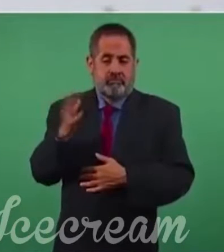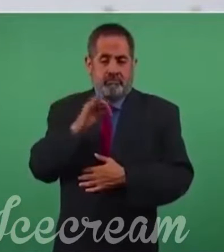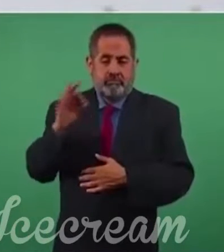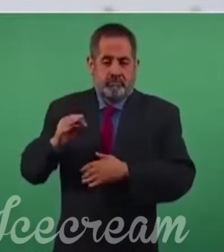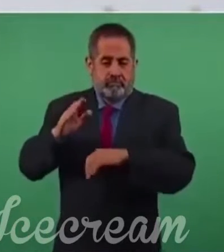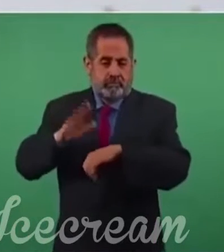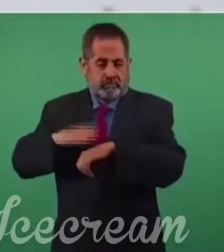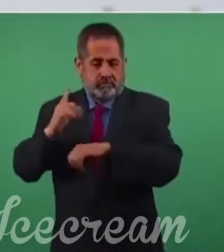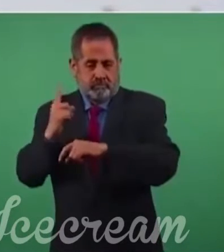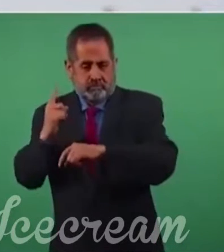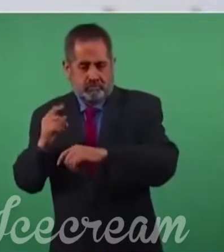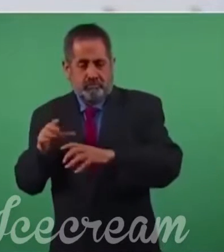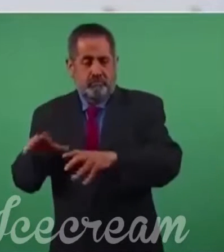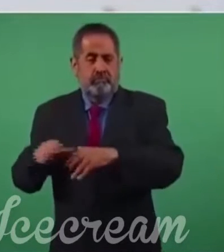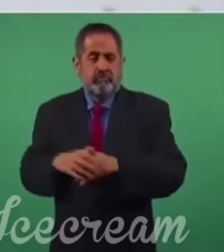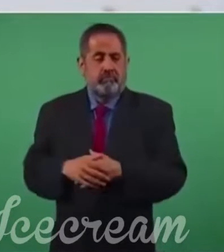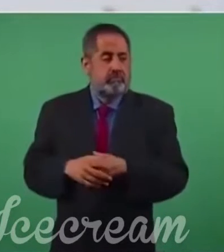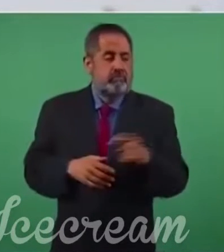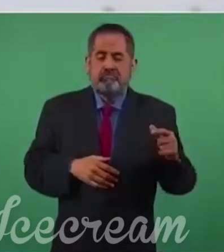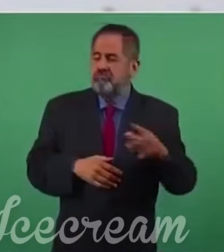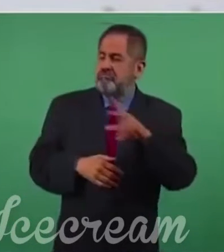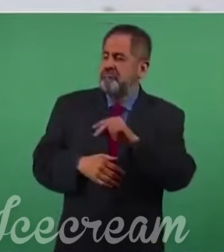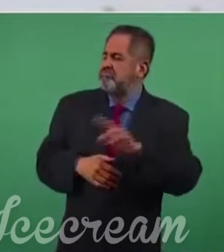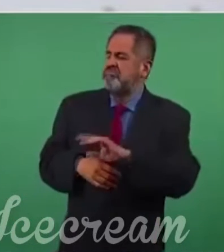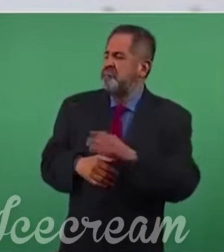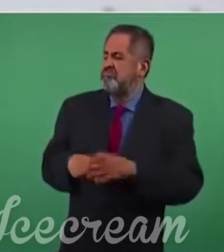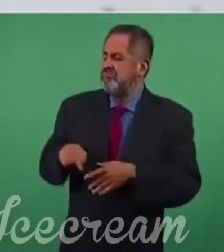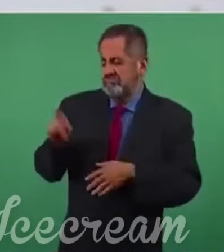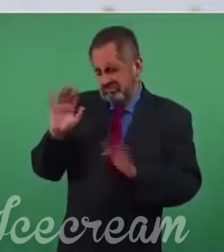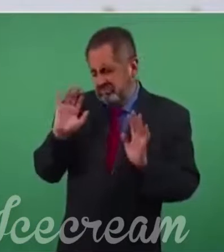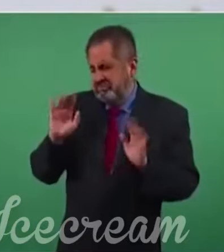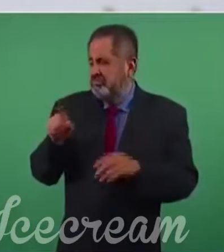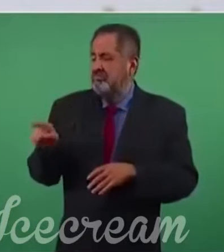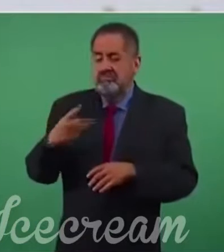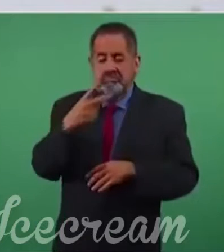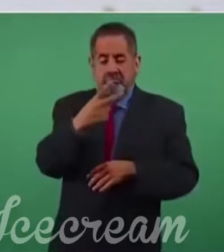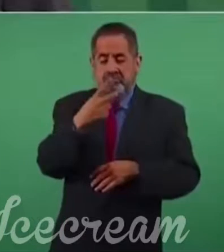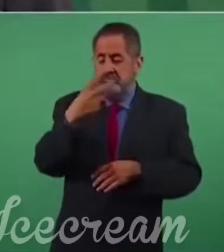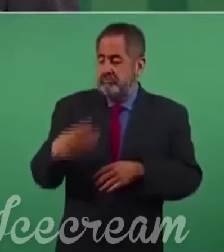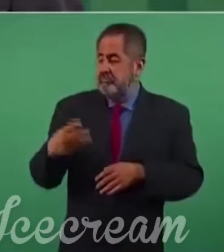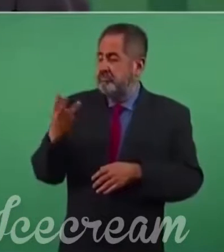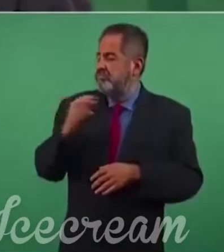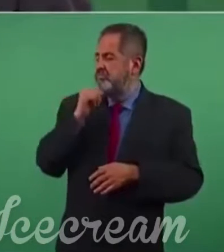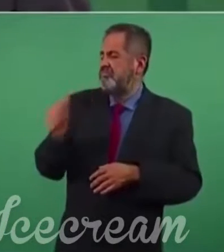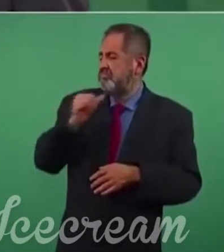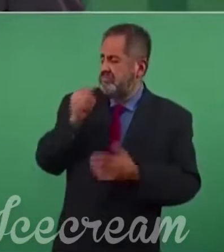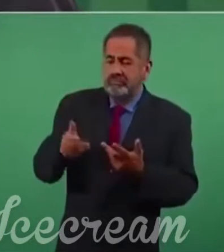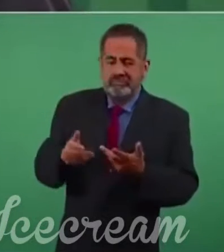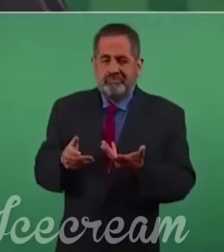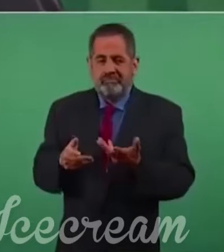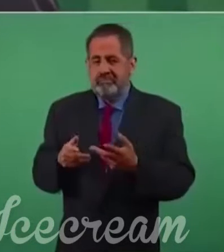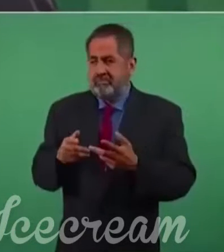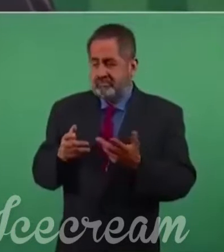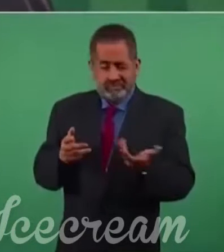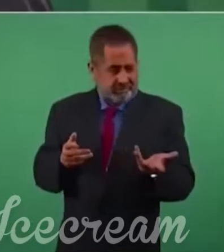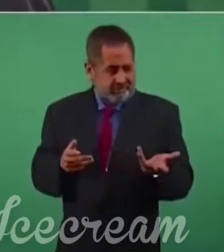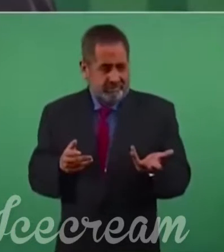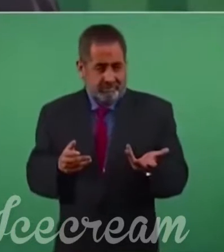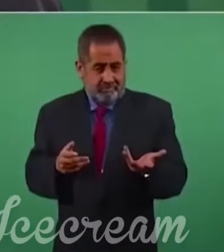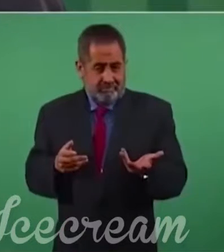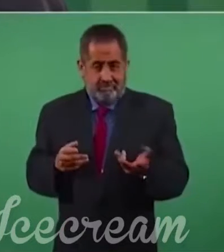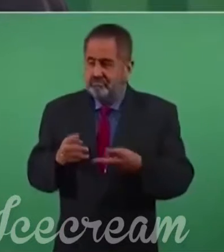adversarios, ah, pero no obtuvieron la mayoría calificada, y entonces ya no van a haber